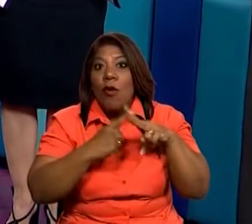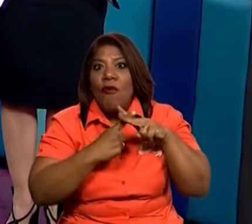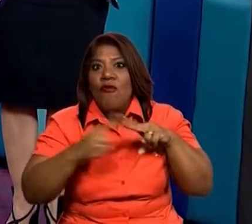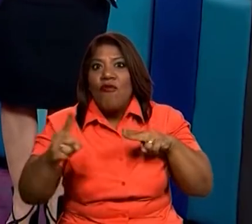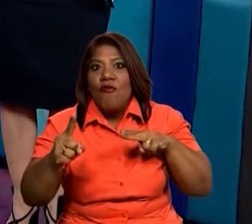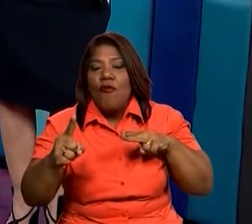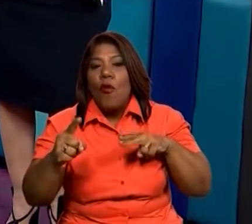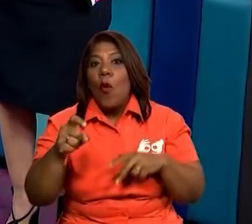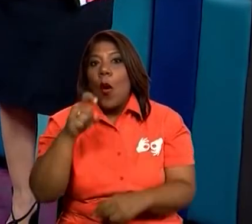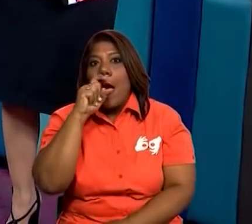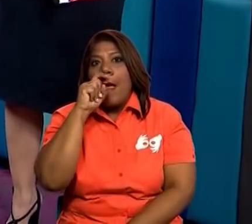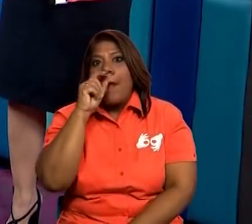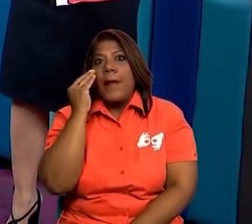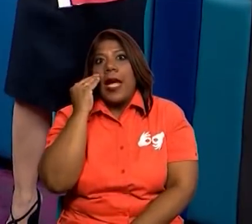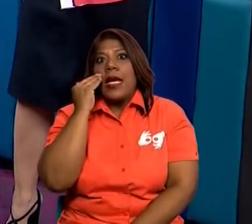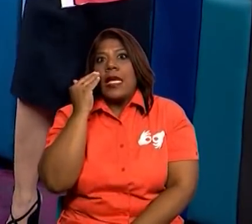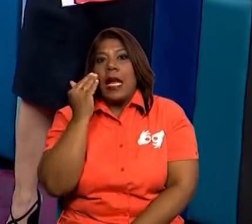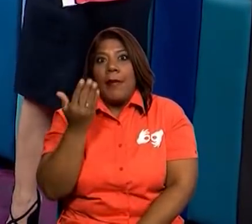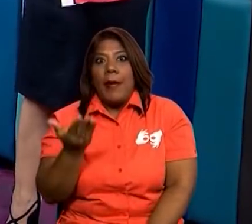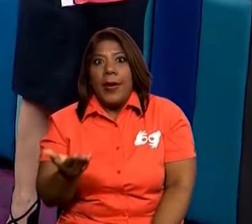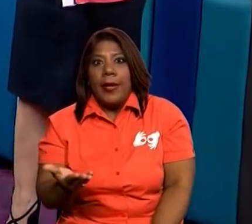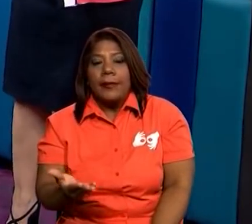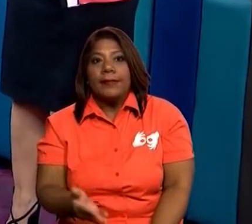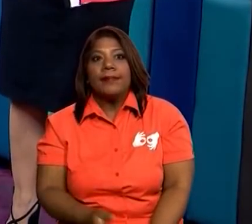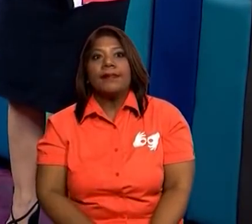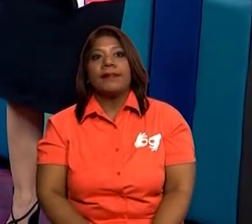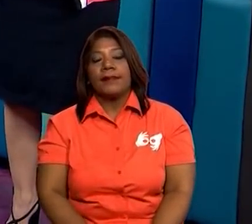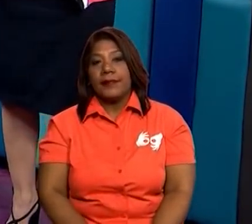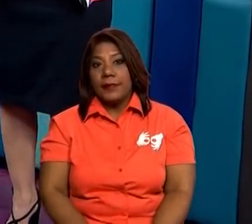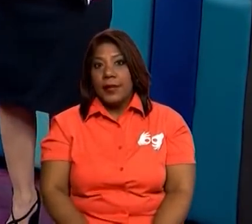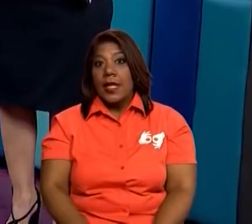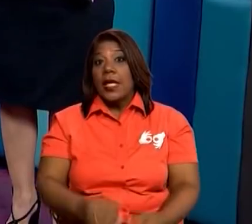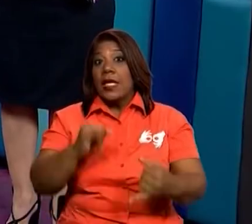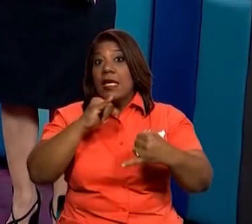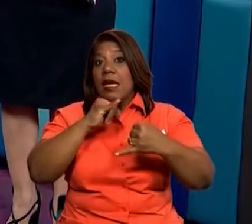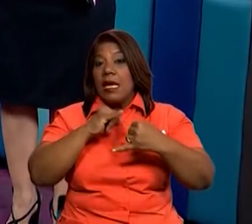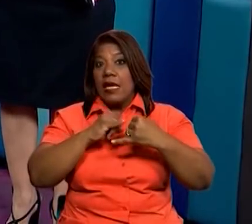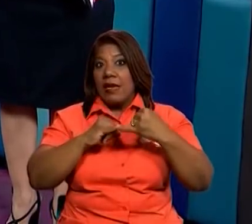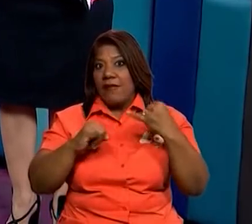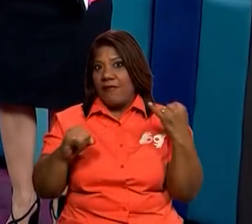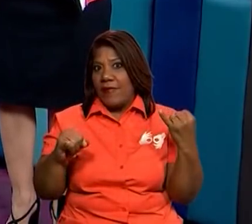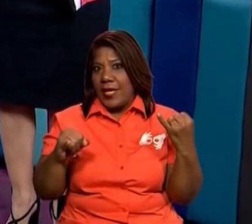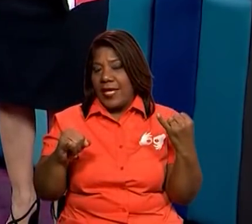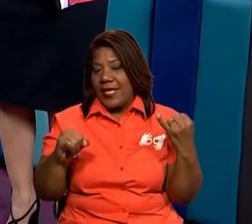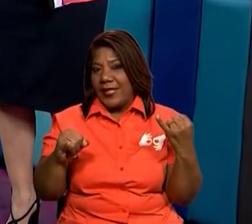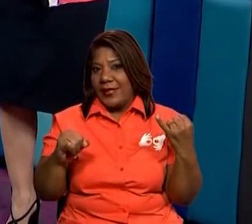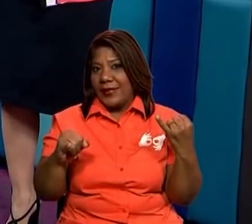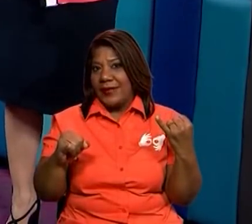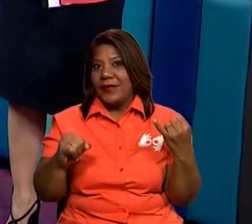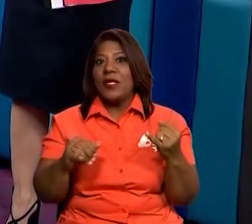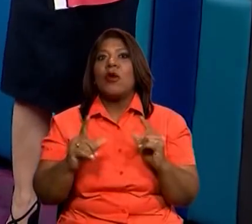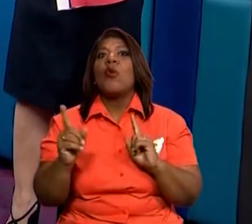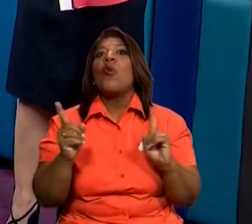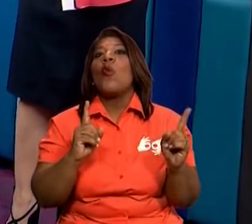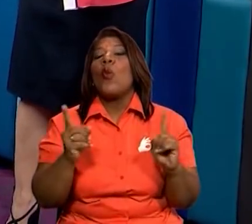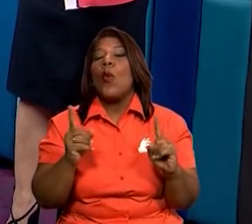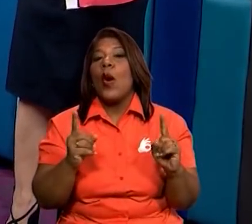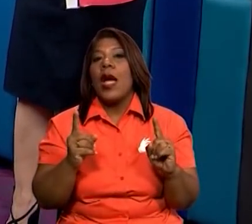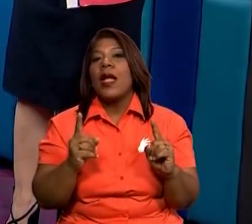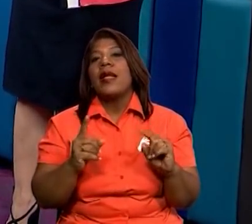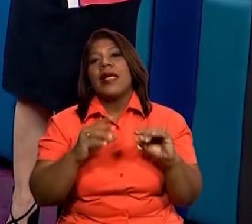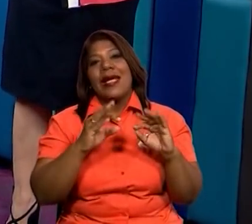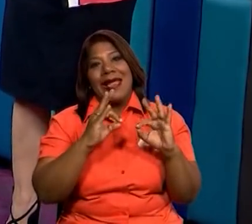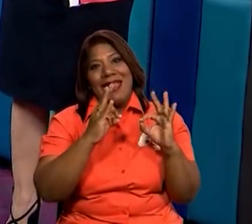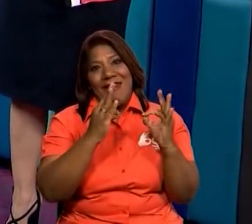¿verdad? Muy bien. Y el cuento tiene un desenlace final. ¿Cuál sería ese desenlace